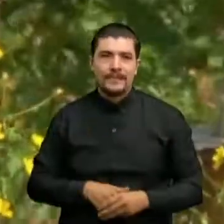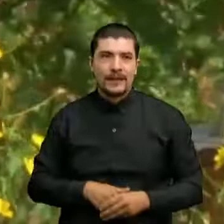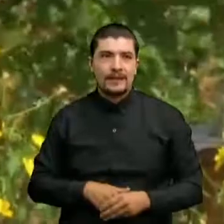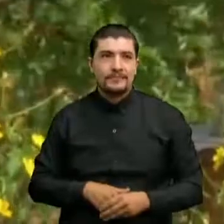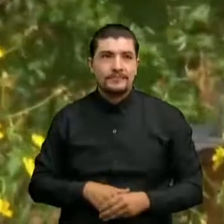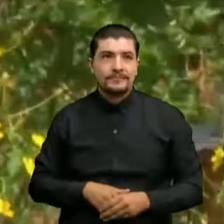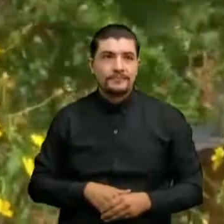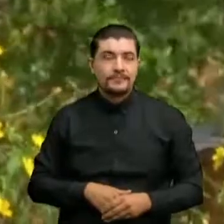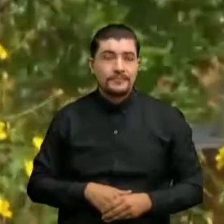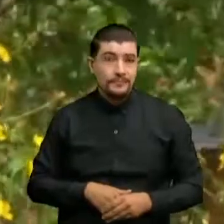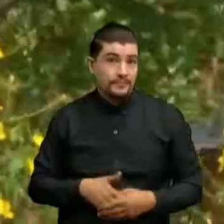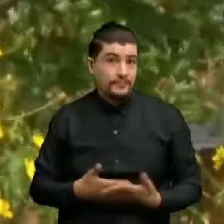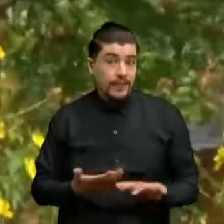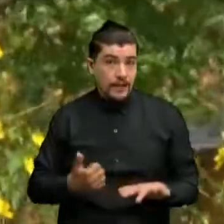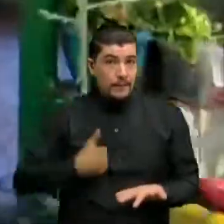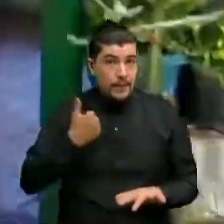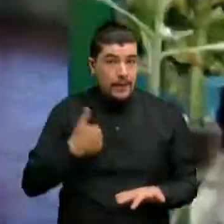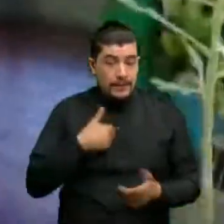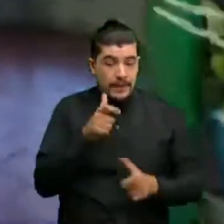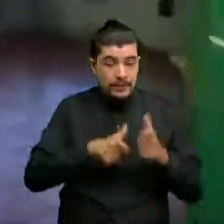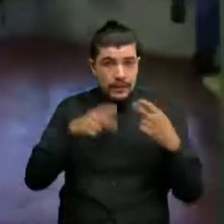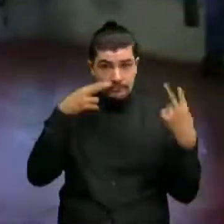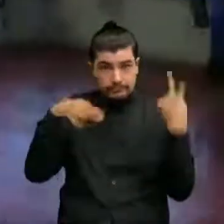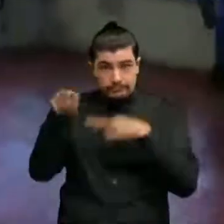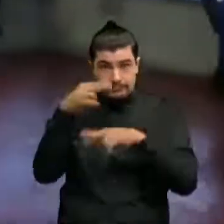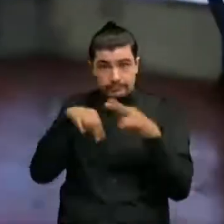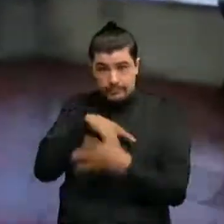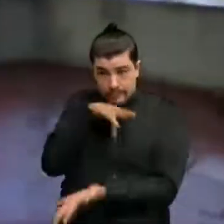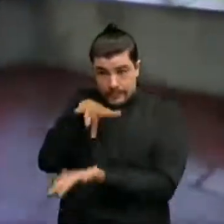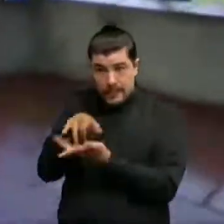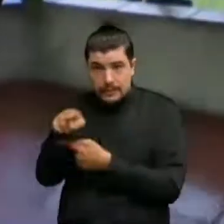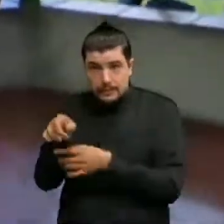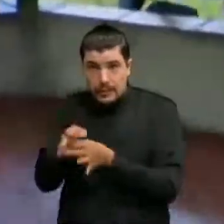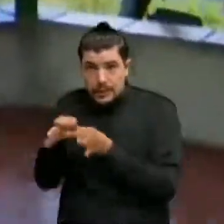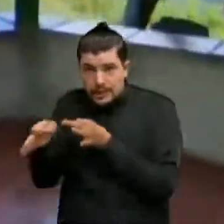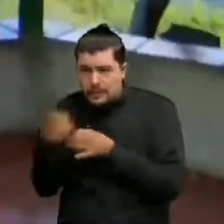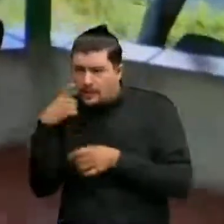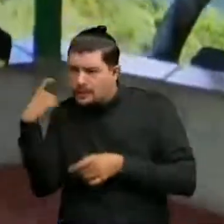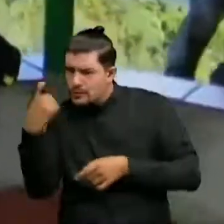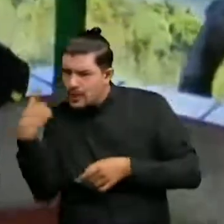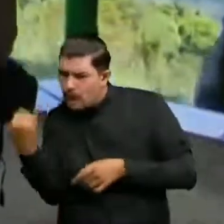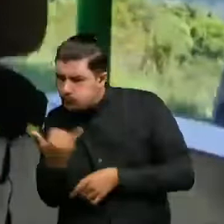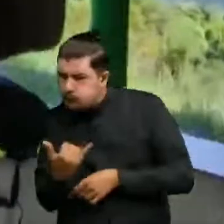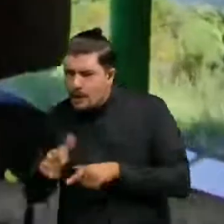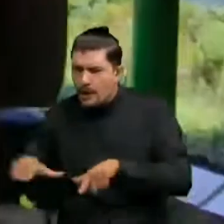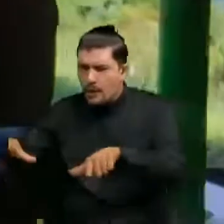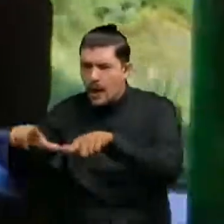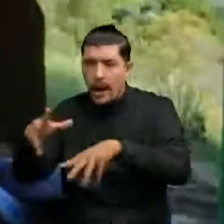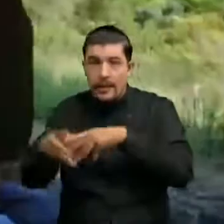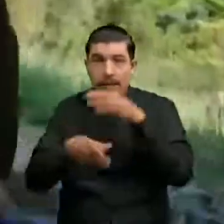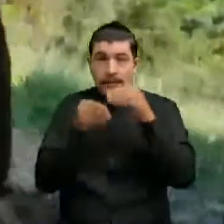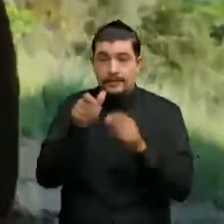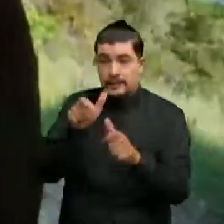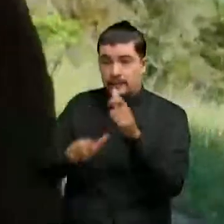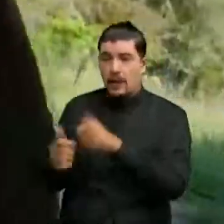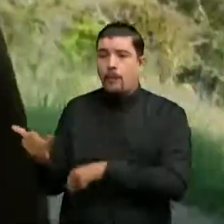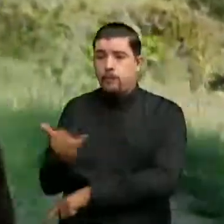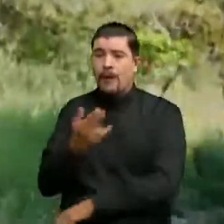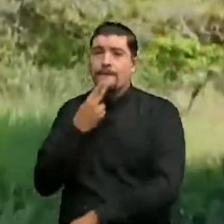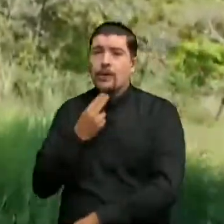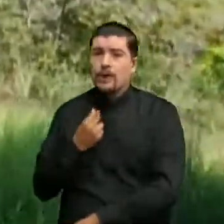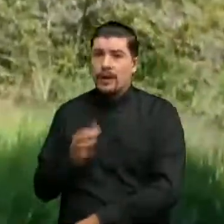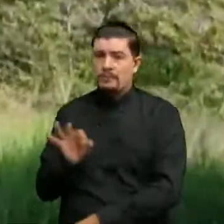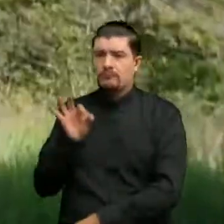turistas vuelvan a Gramalote Y no solamente buscando esos lugares Sino también la calidad de personas que encuentran aquí